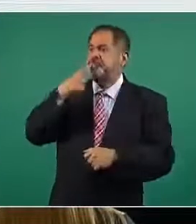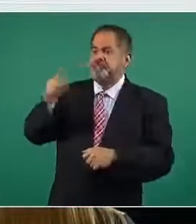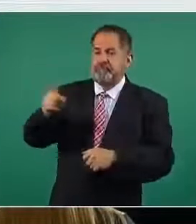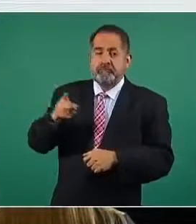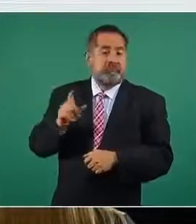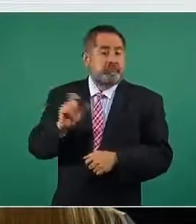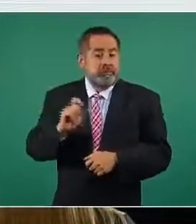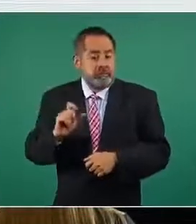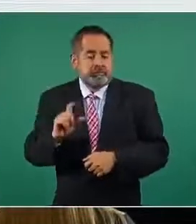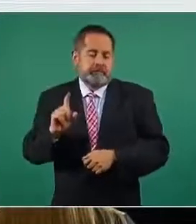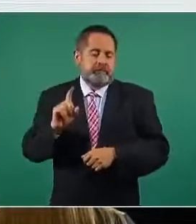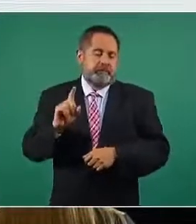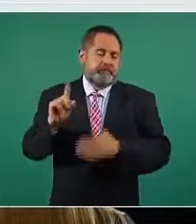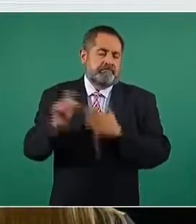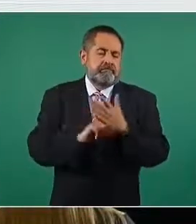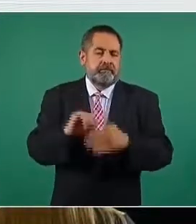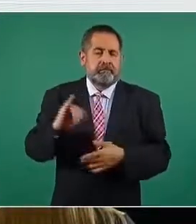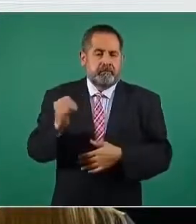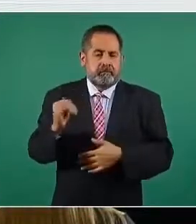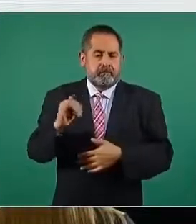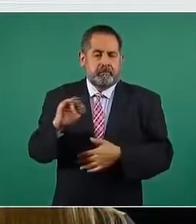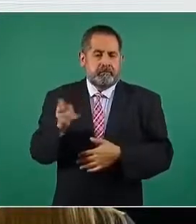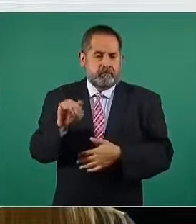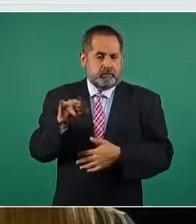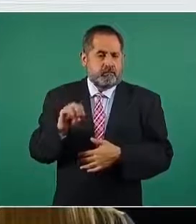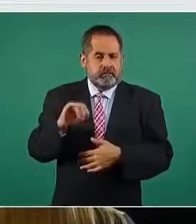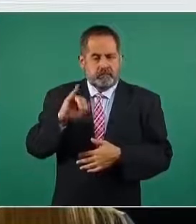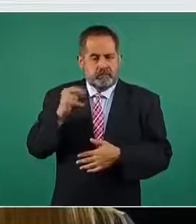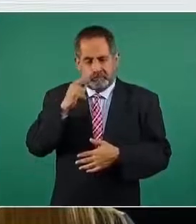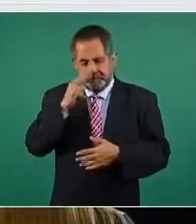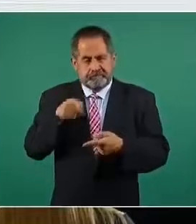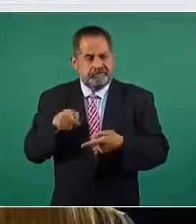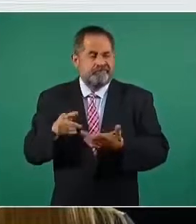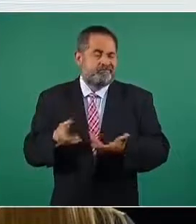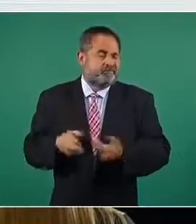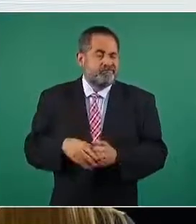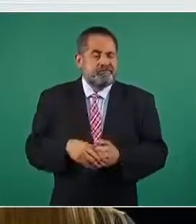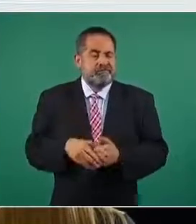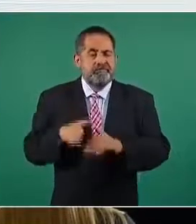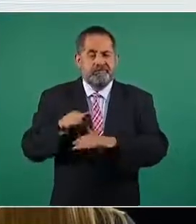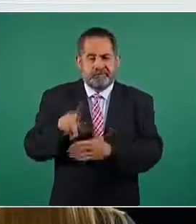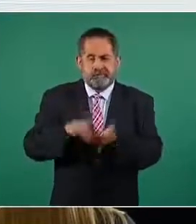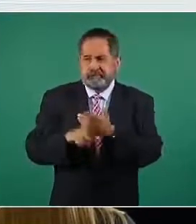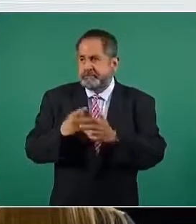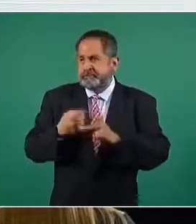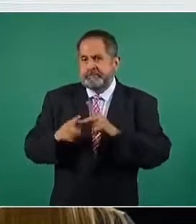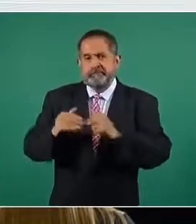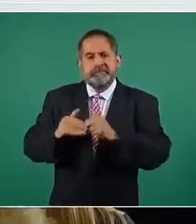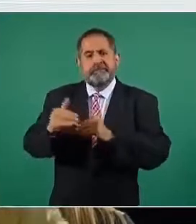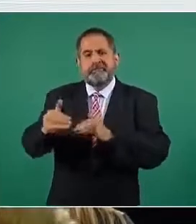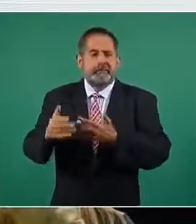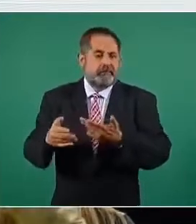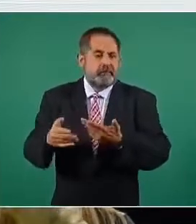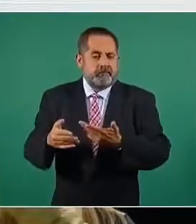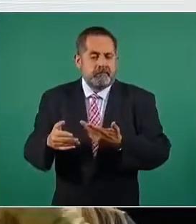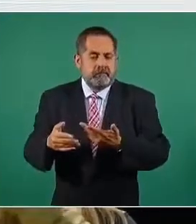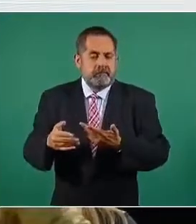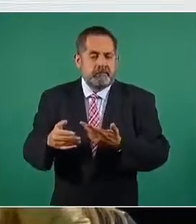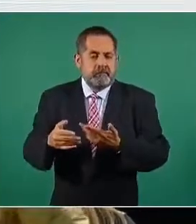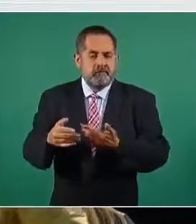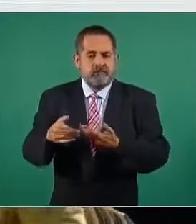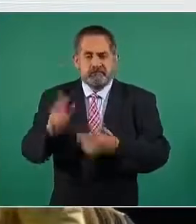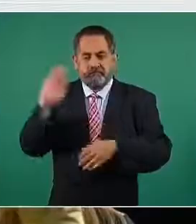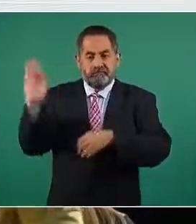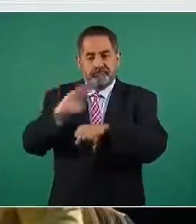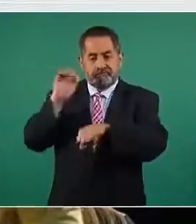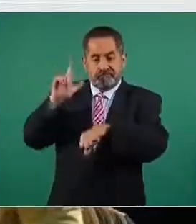precisamente, y que tienen que ver con ese incremento que se nota en los delitos del fuero